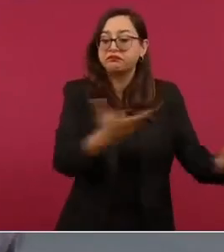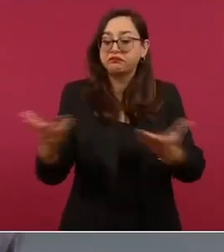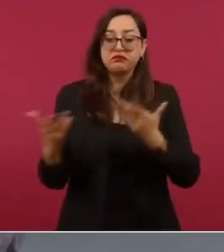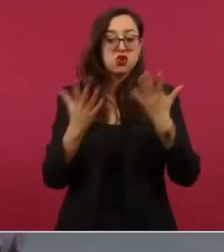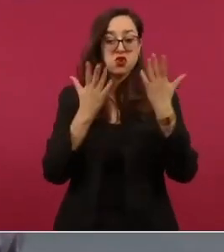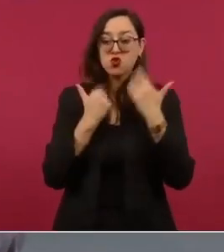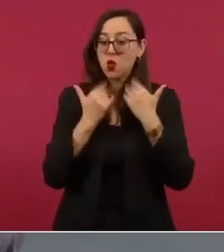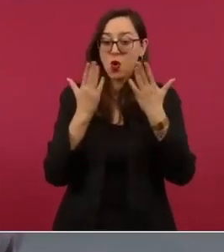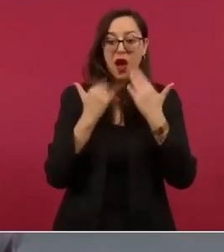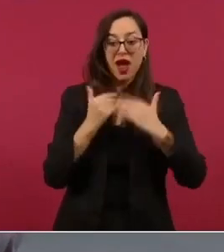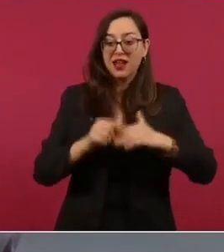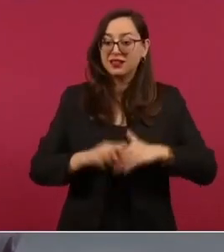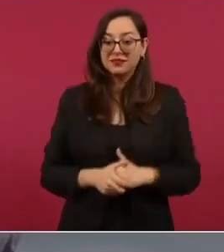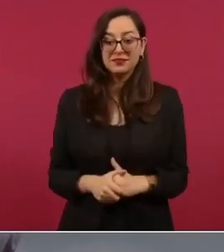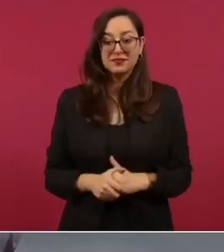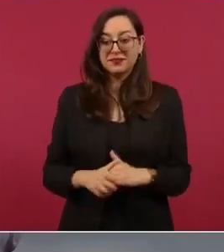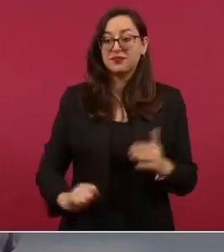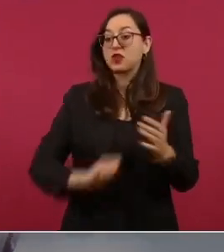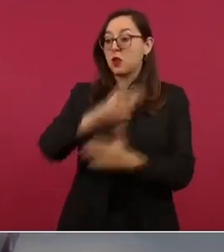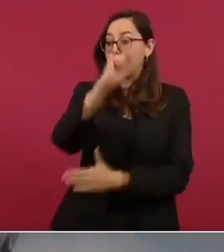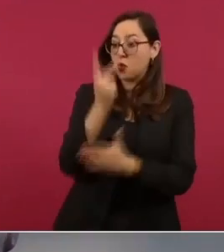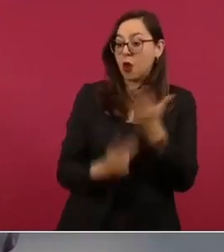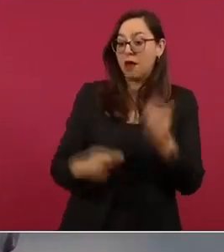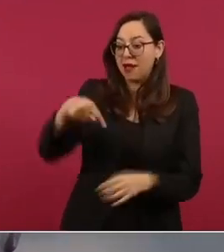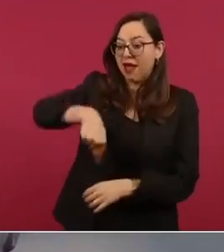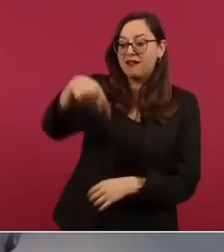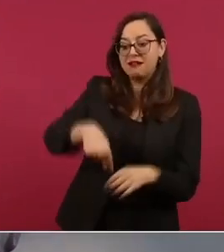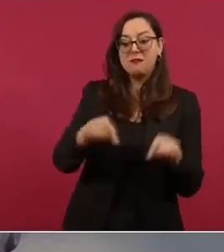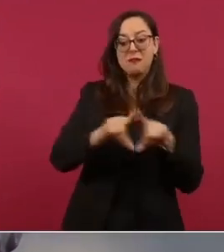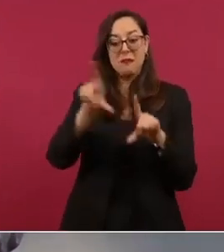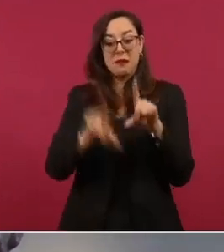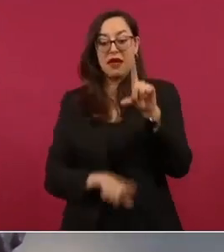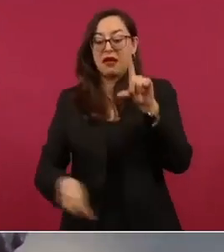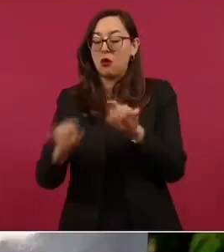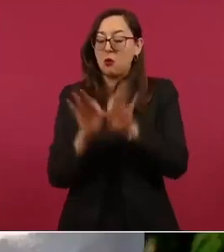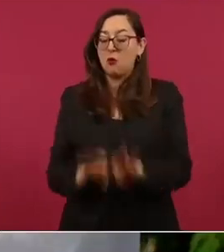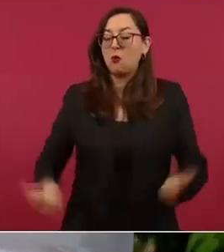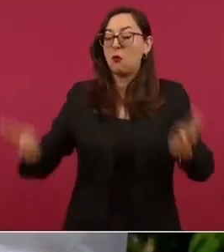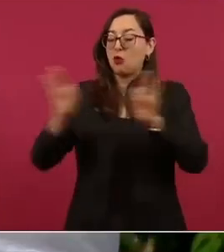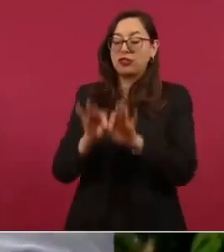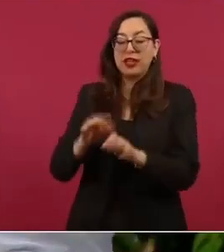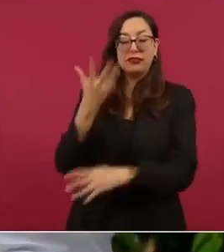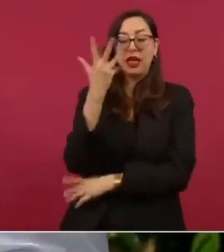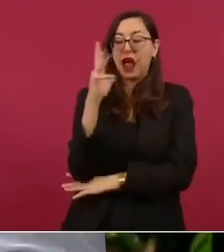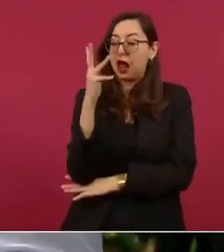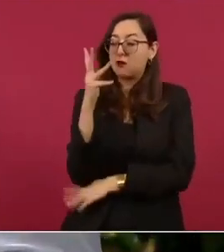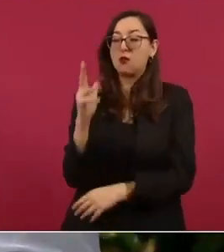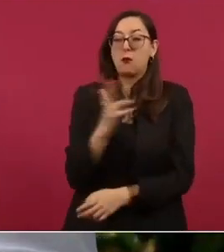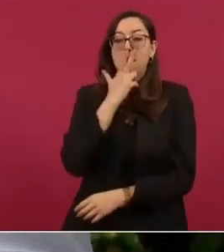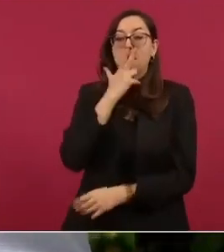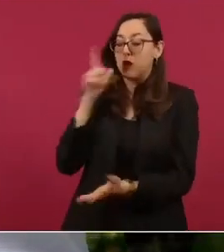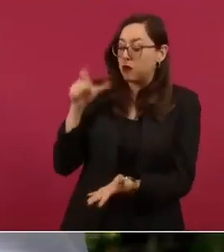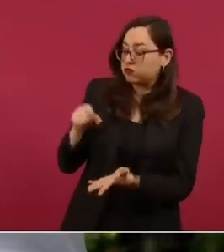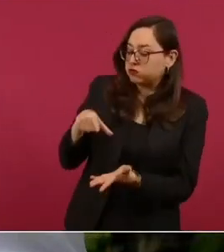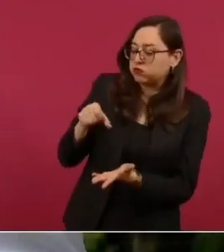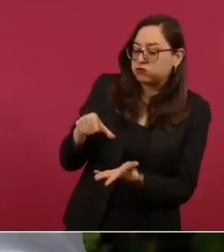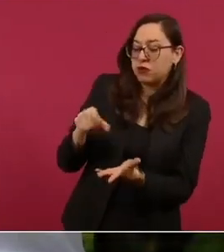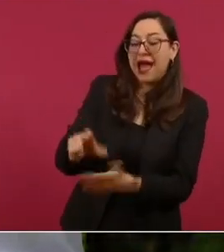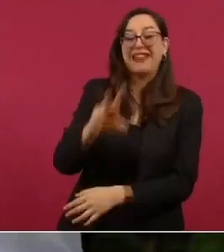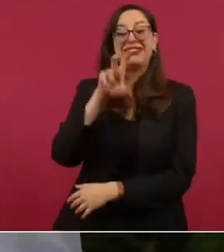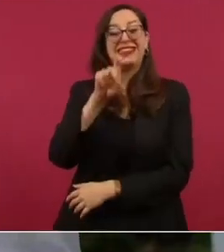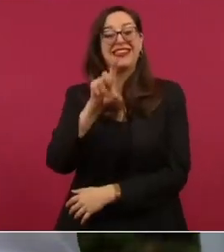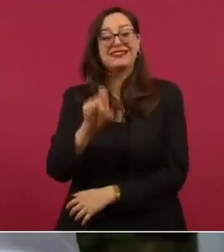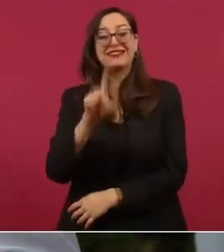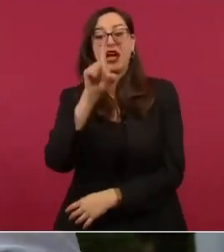es el programa de reforestación más importante del mundo con una inversión de 30 mil millones de